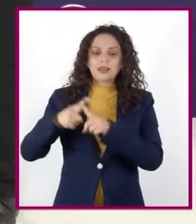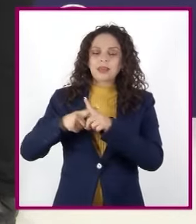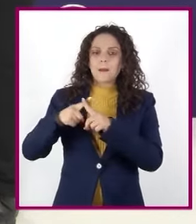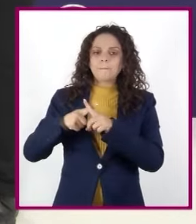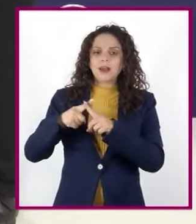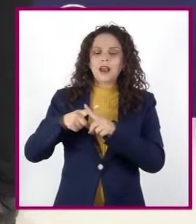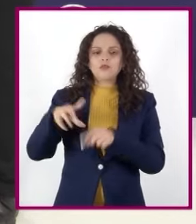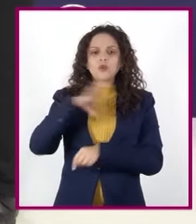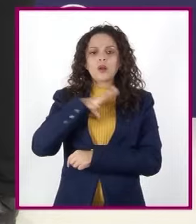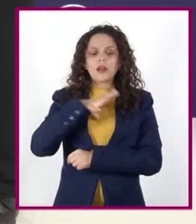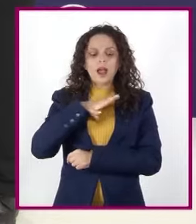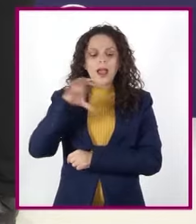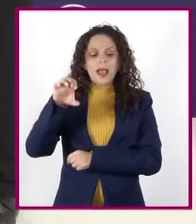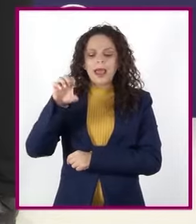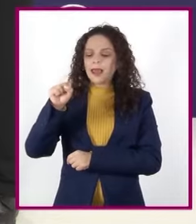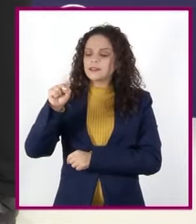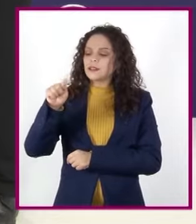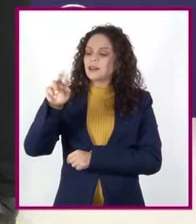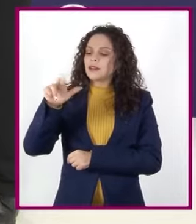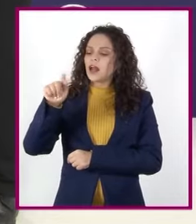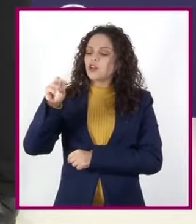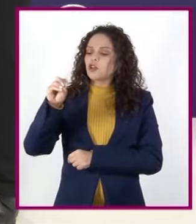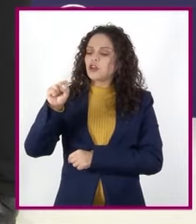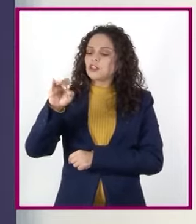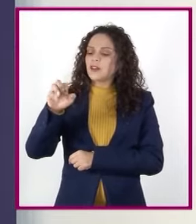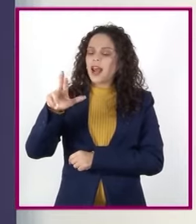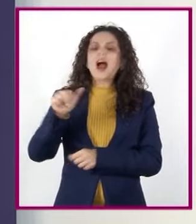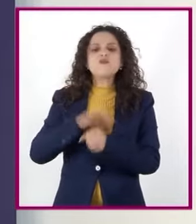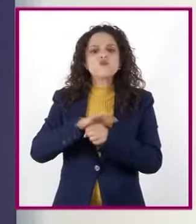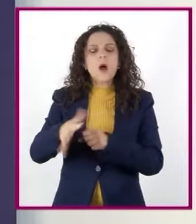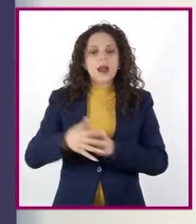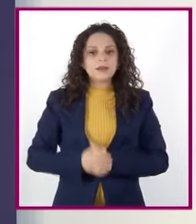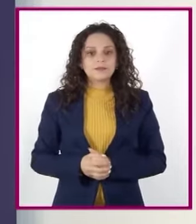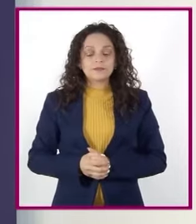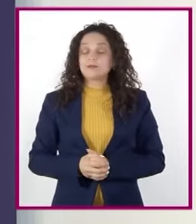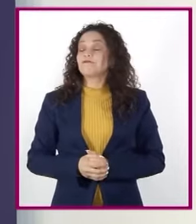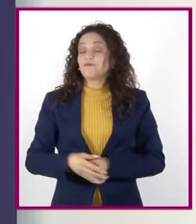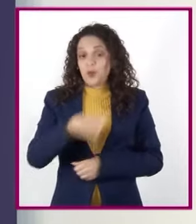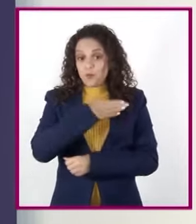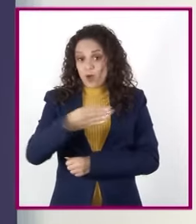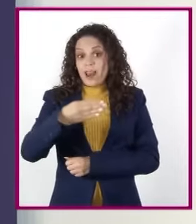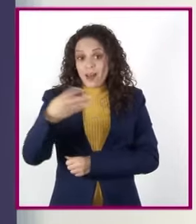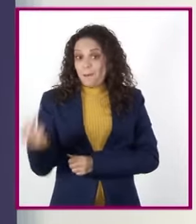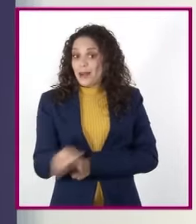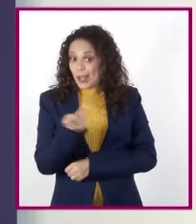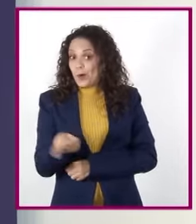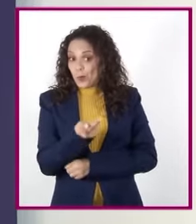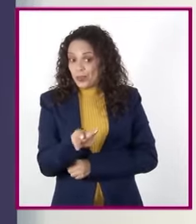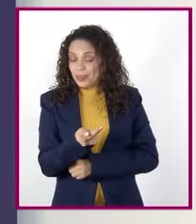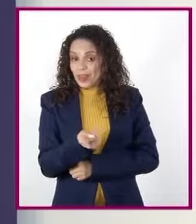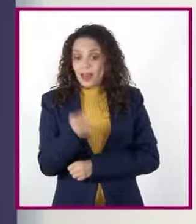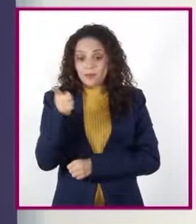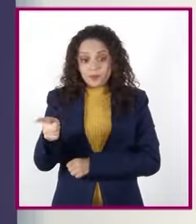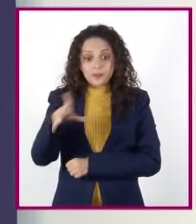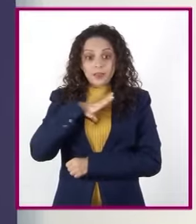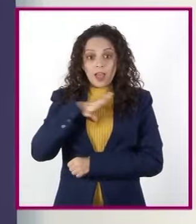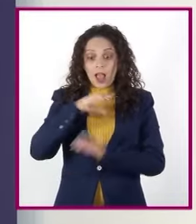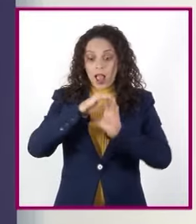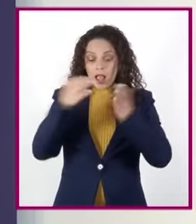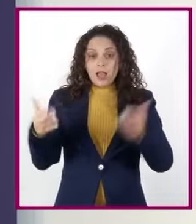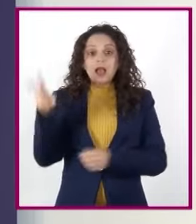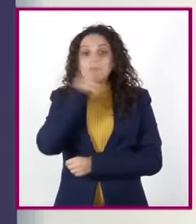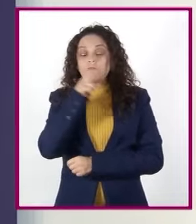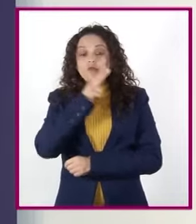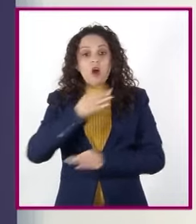tiene la estratosfera? Es una muy buena pregunta. Esta capa tiene aire frío y